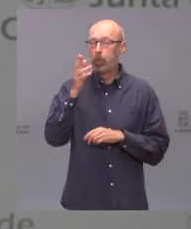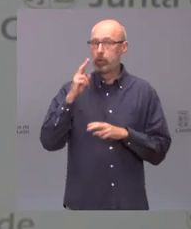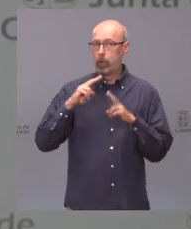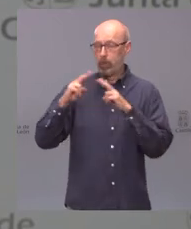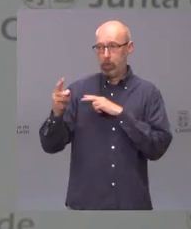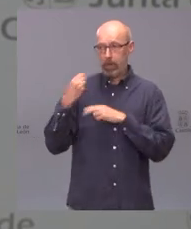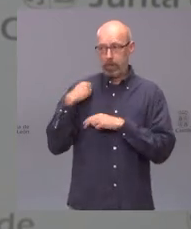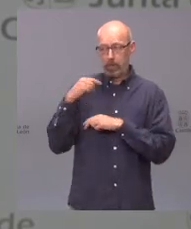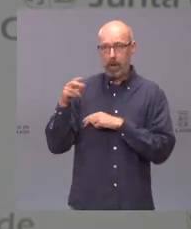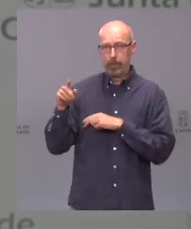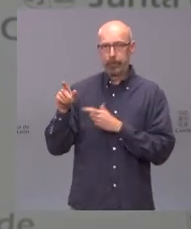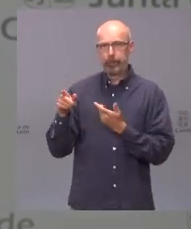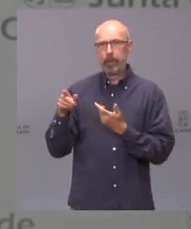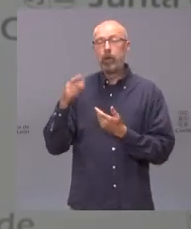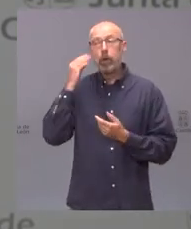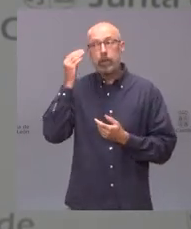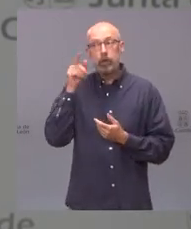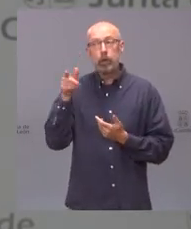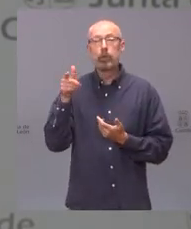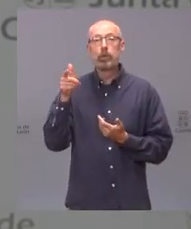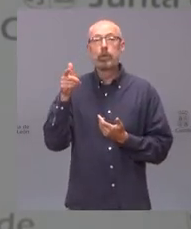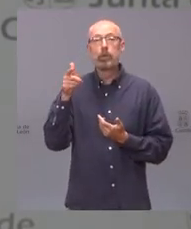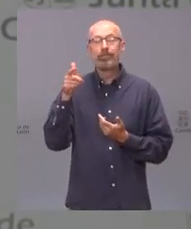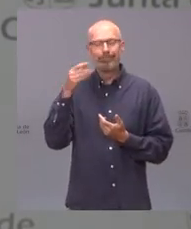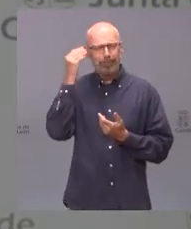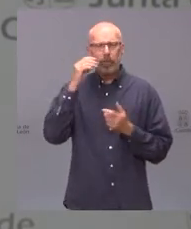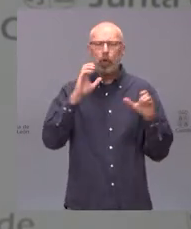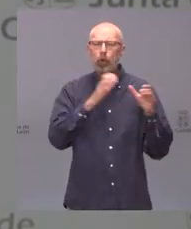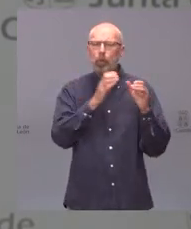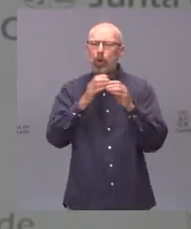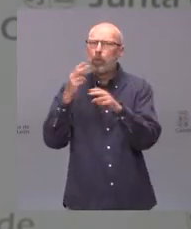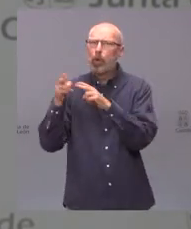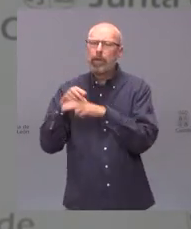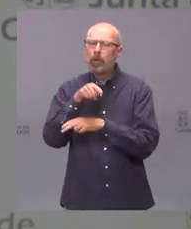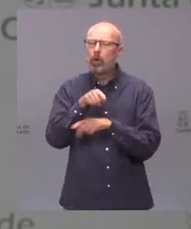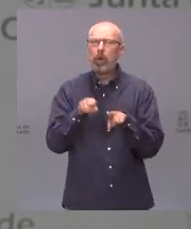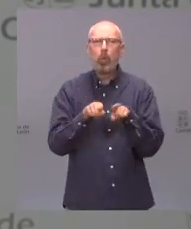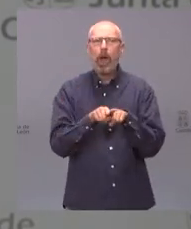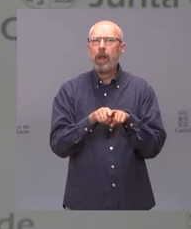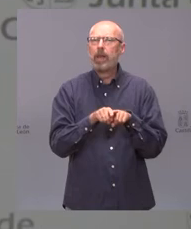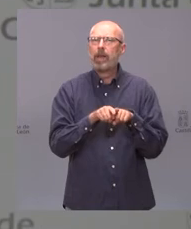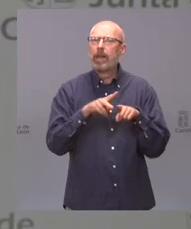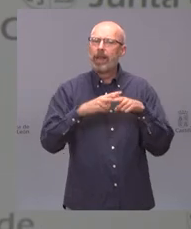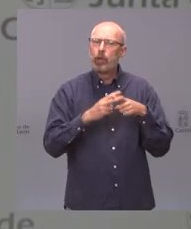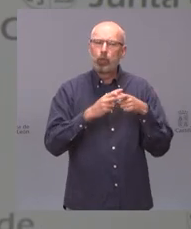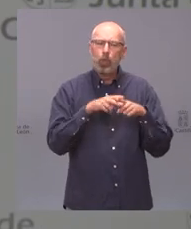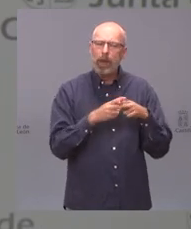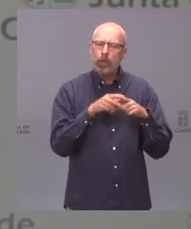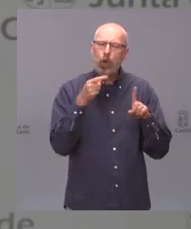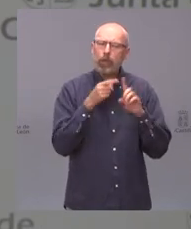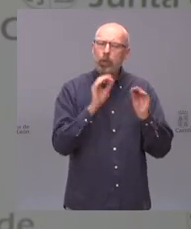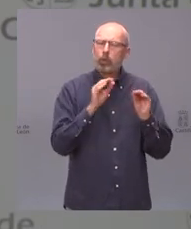yo creo que los partidos políticos son sencillamente instrumentos instrumentos para mejorar la vida de las personas